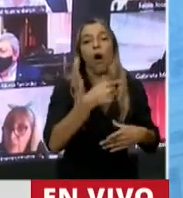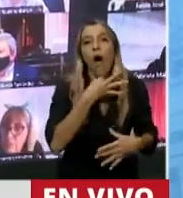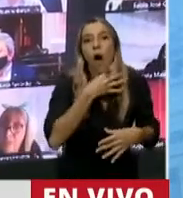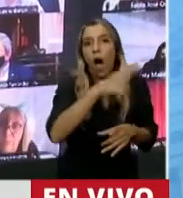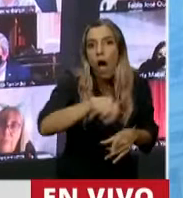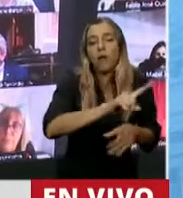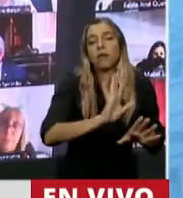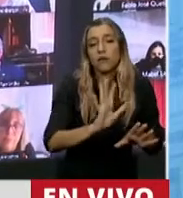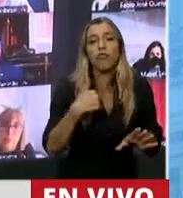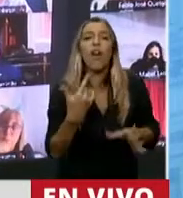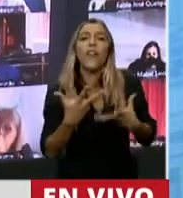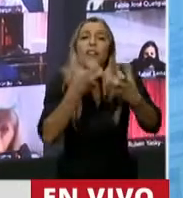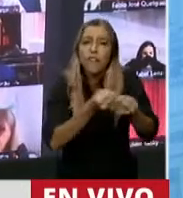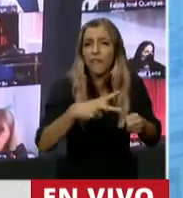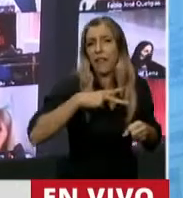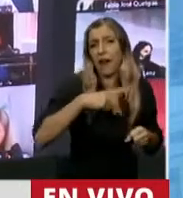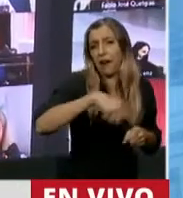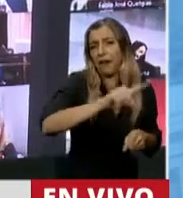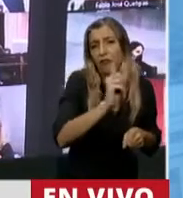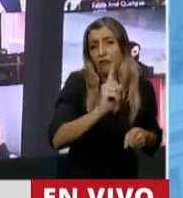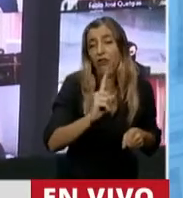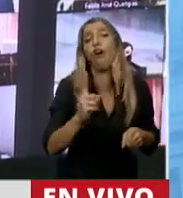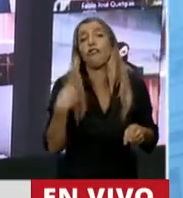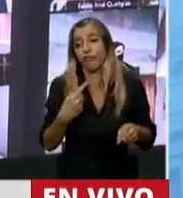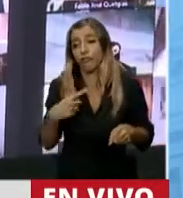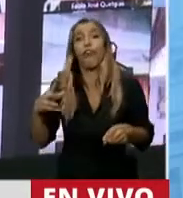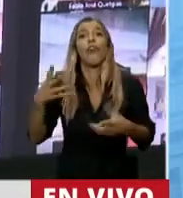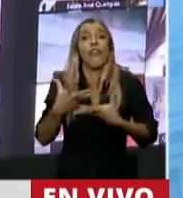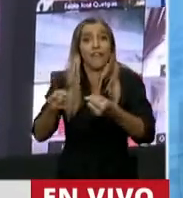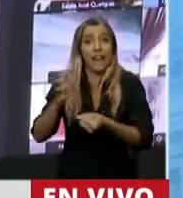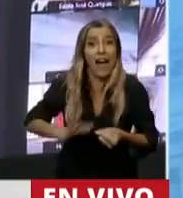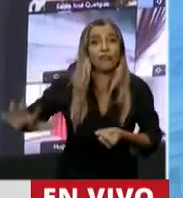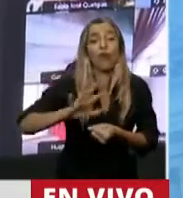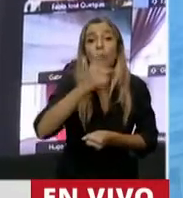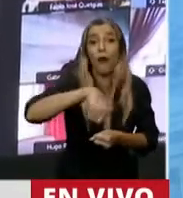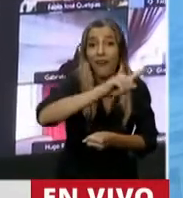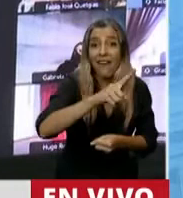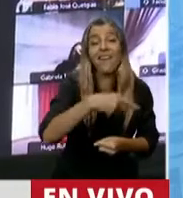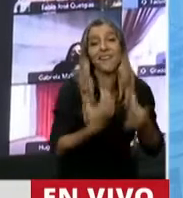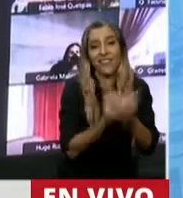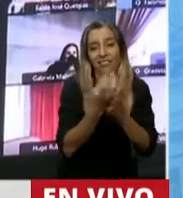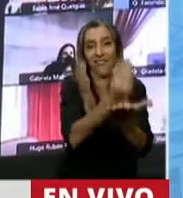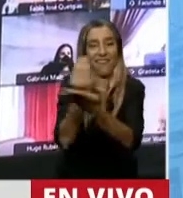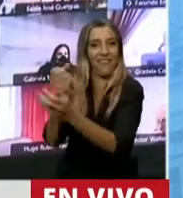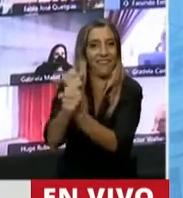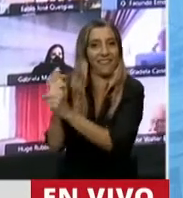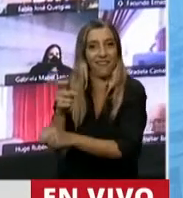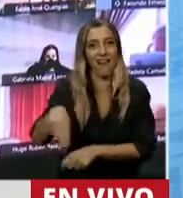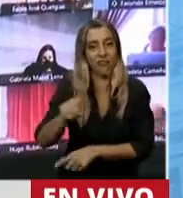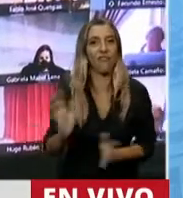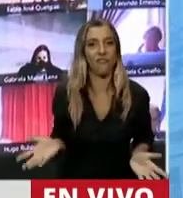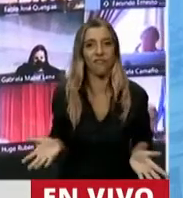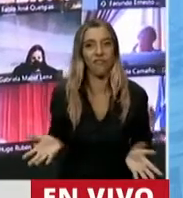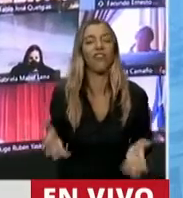ricos, es defender a los argentinos que necesitan que el empresariado invierta y cree empleos, que no quieren vivir de la dávida del